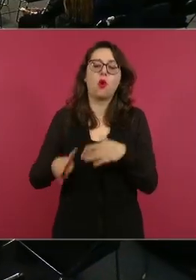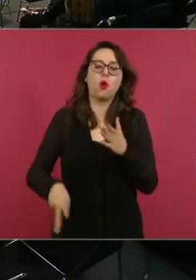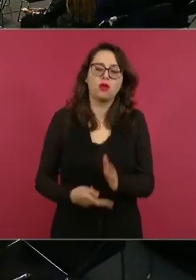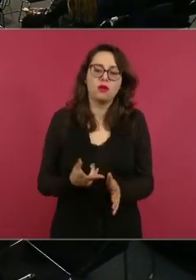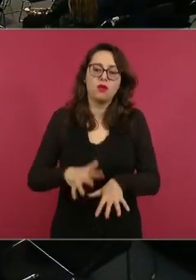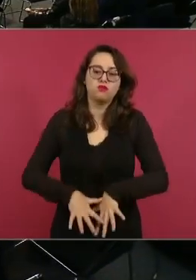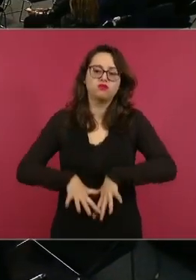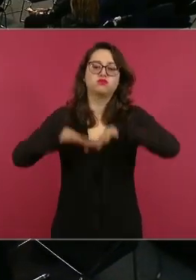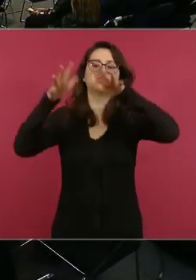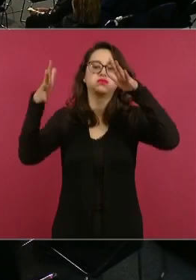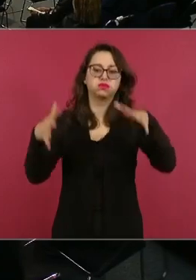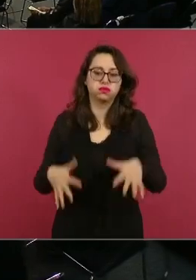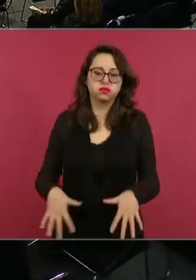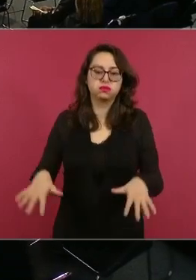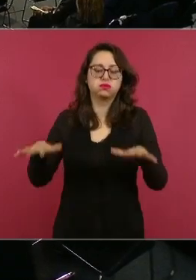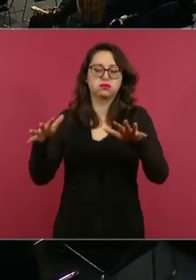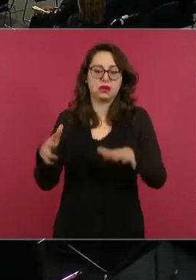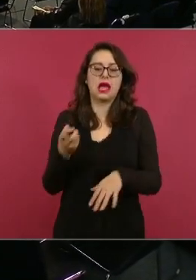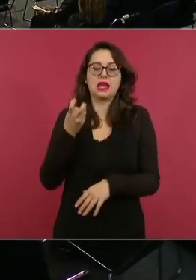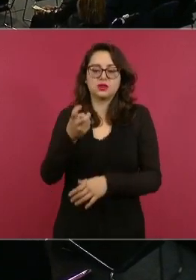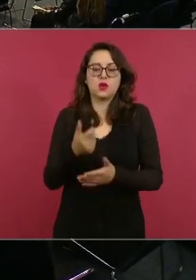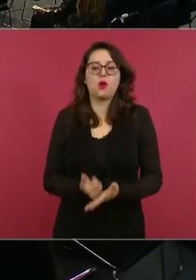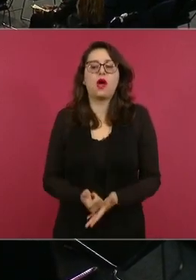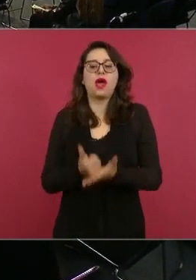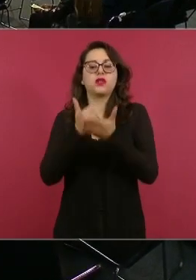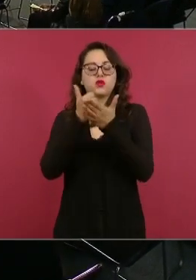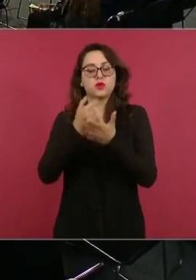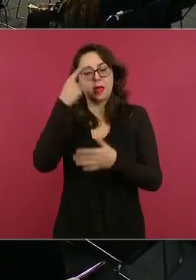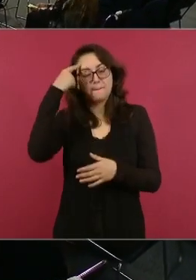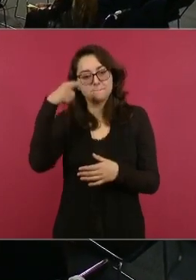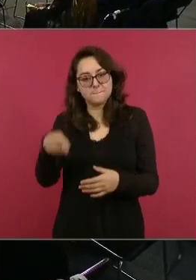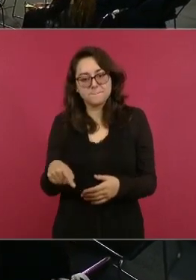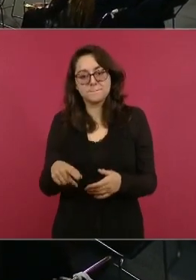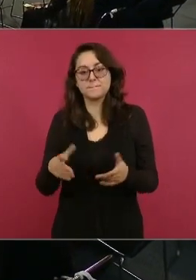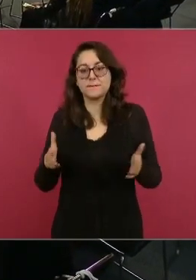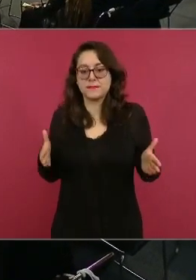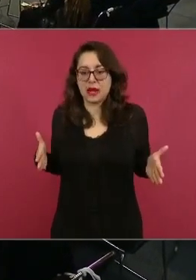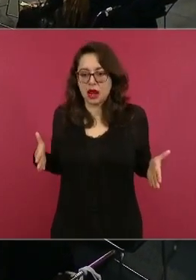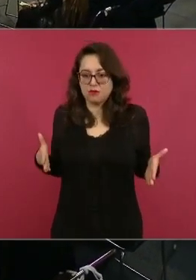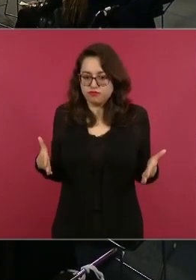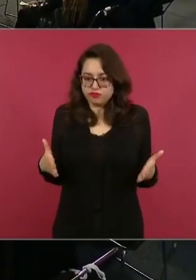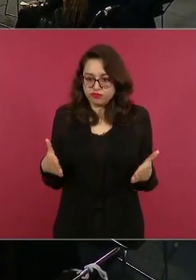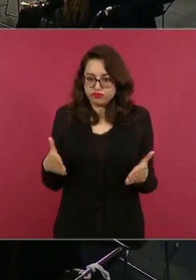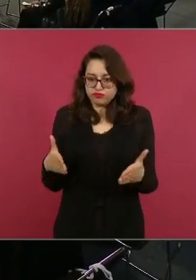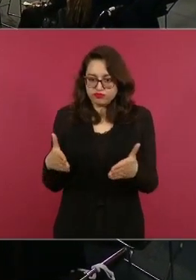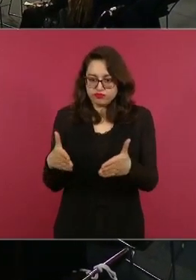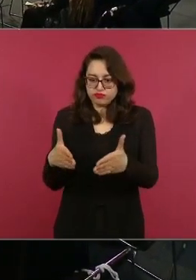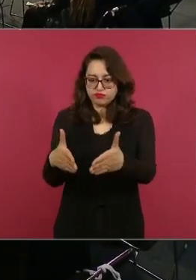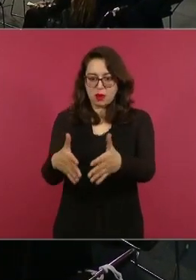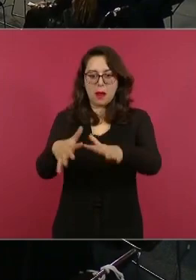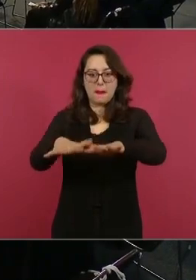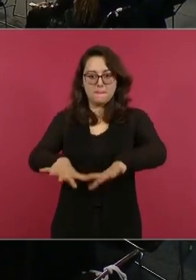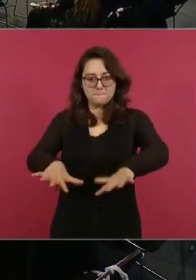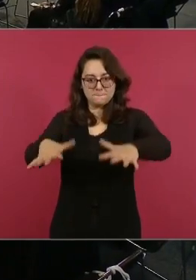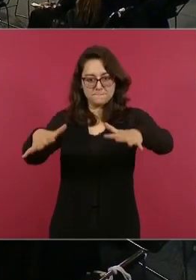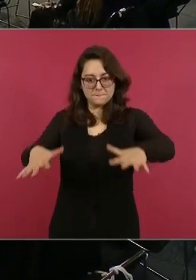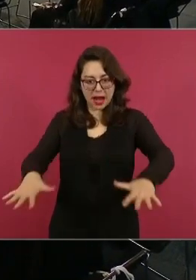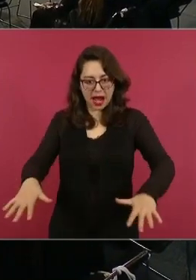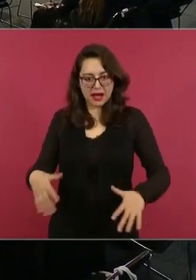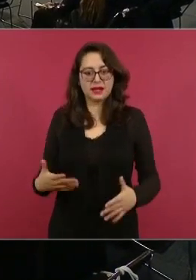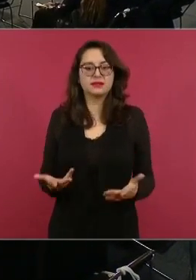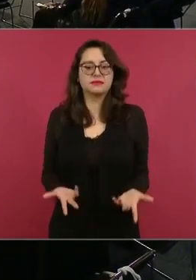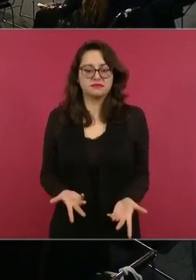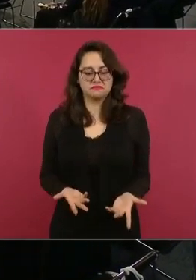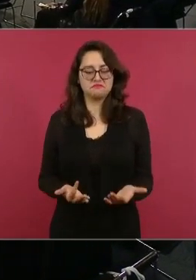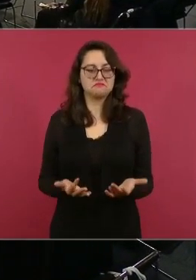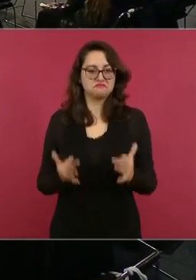la escollera ayuda a esto esta es una escollera y es un rompeo de olas